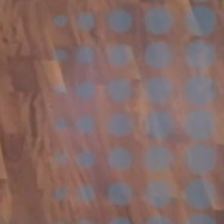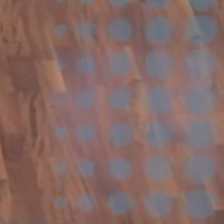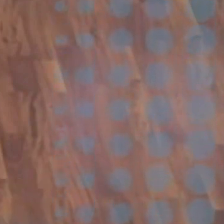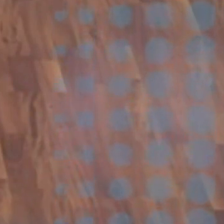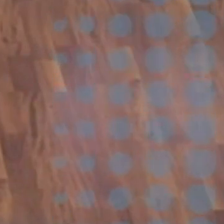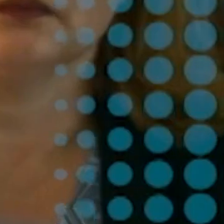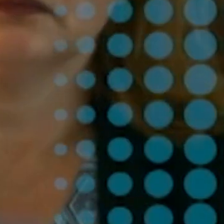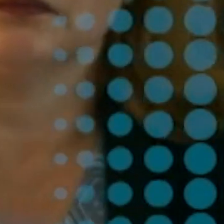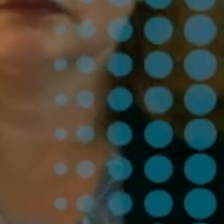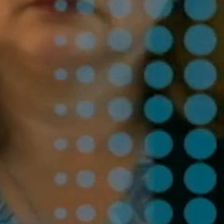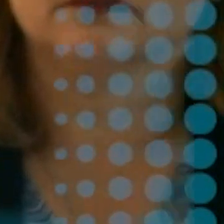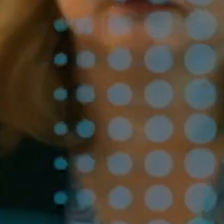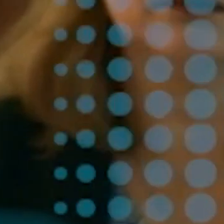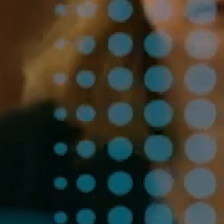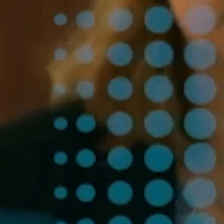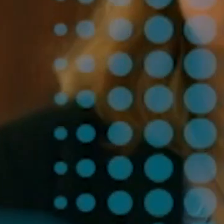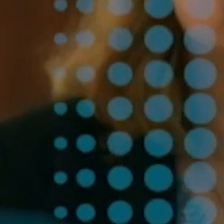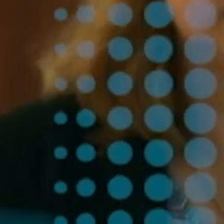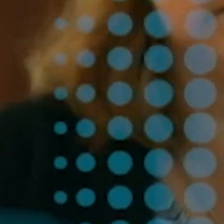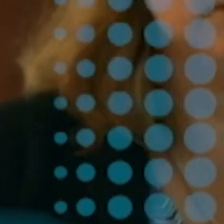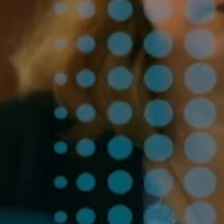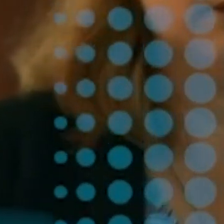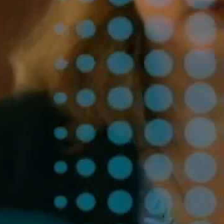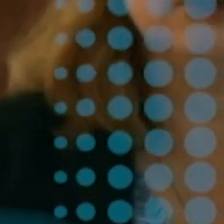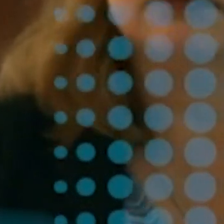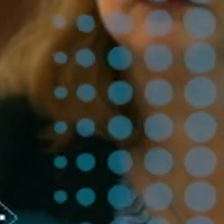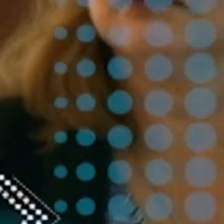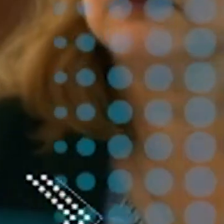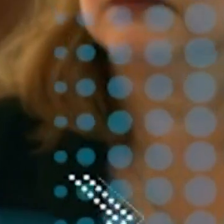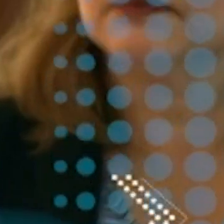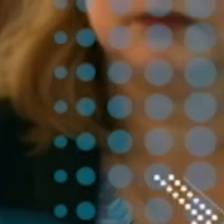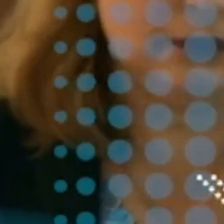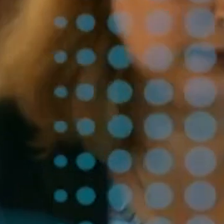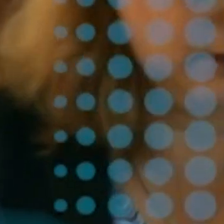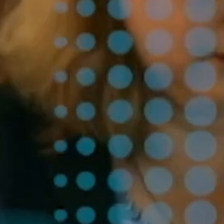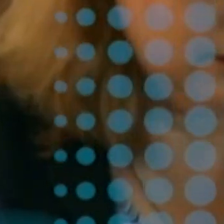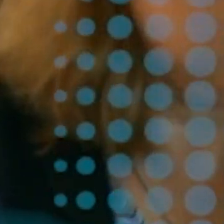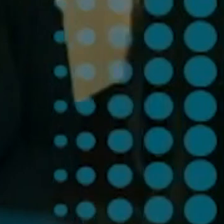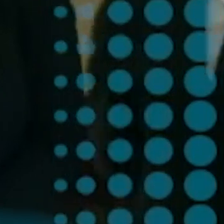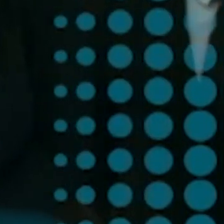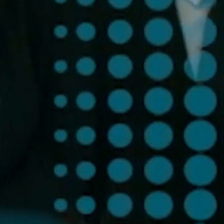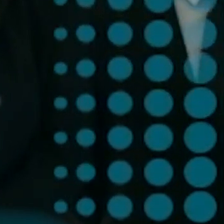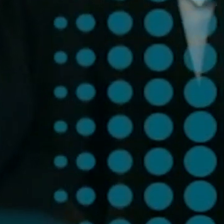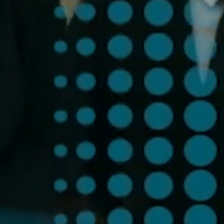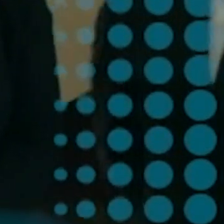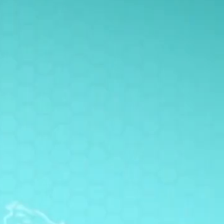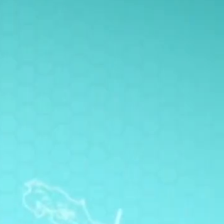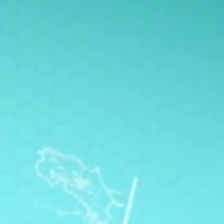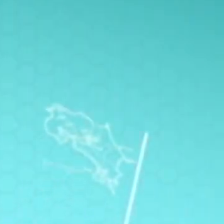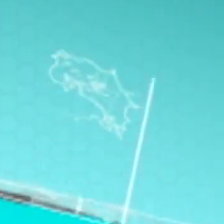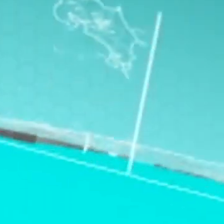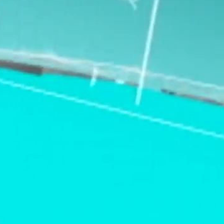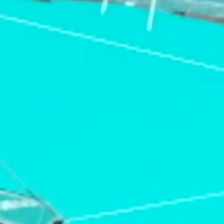debido al manejo que la jerarca le dio a la investigación de la Unidad Presidencial de Datos, UPAT.